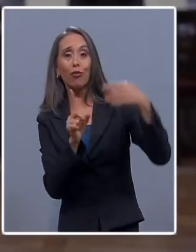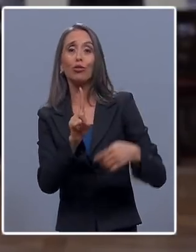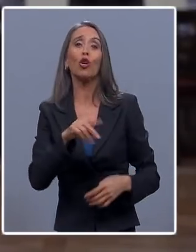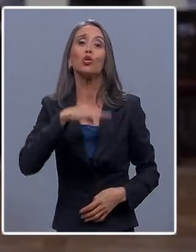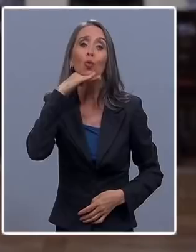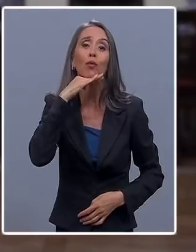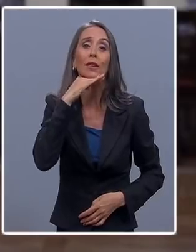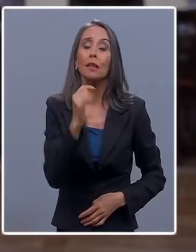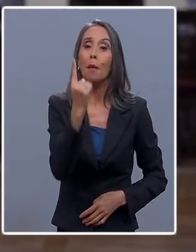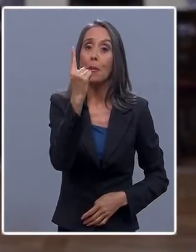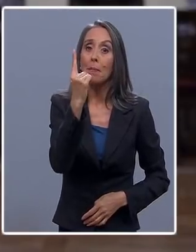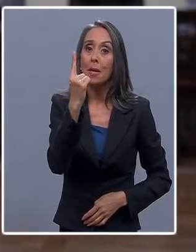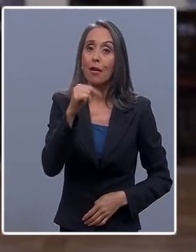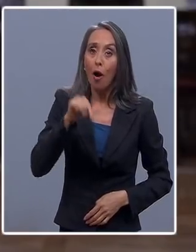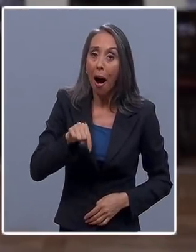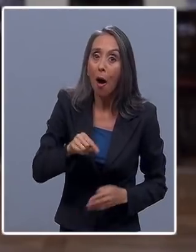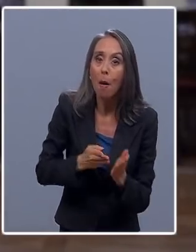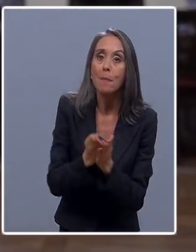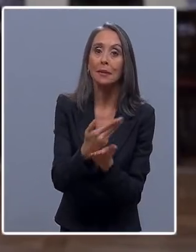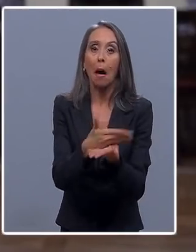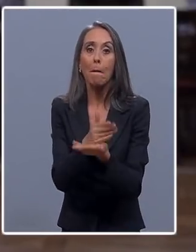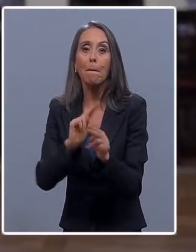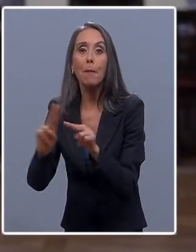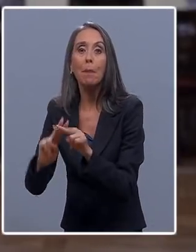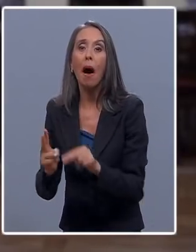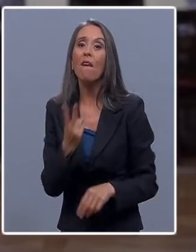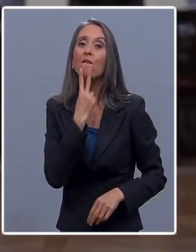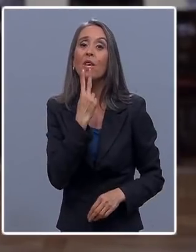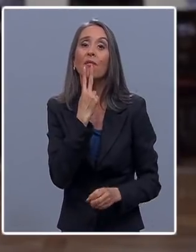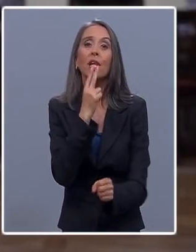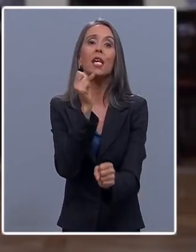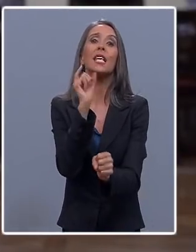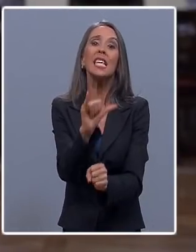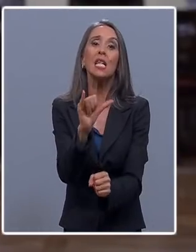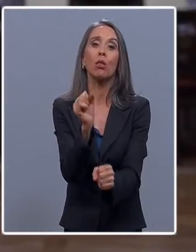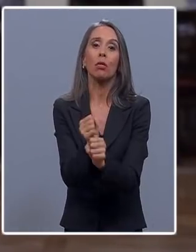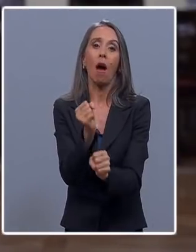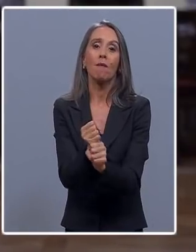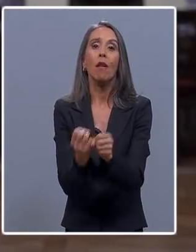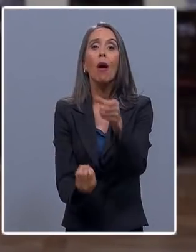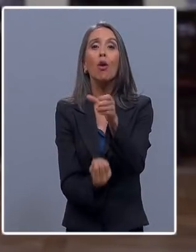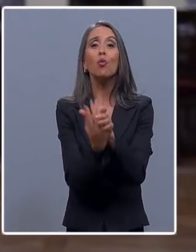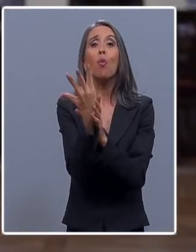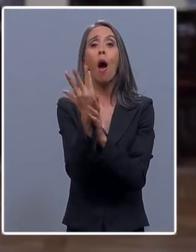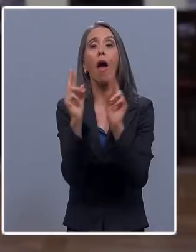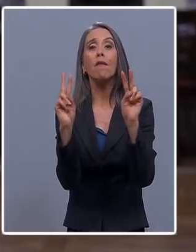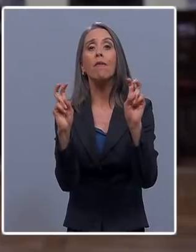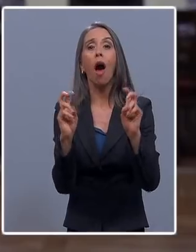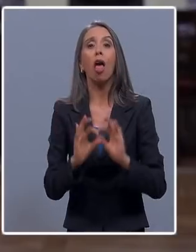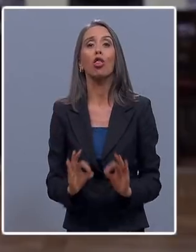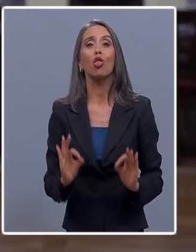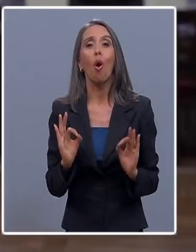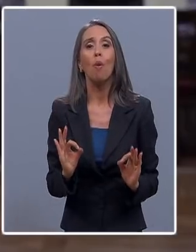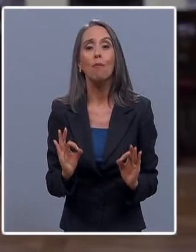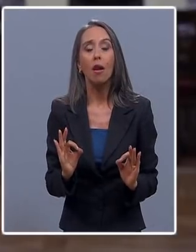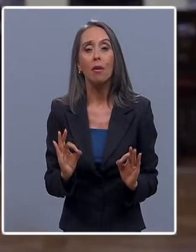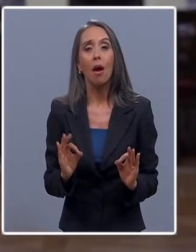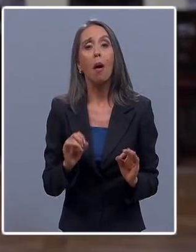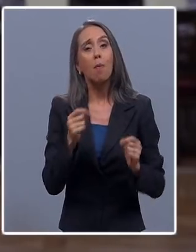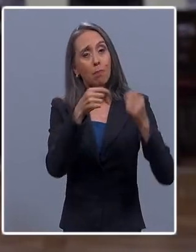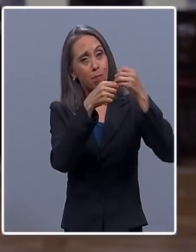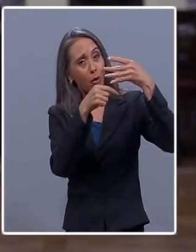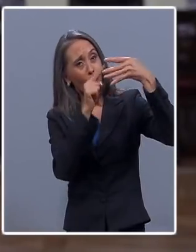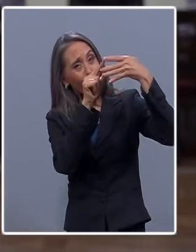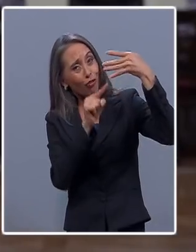si no nos preparamos desde ya para vivir y trabajar en esta nueva normalidad. Por estas razones,